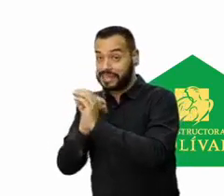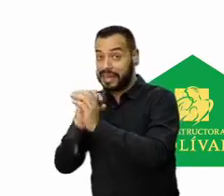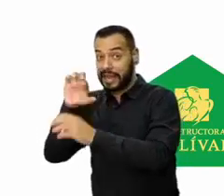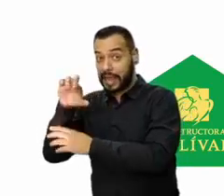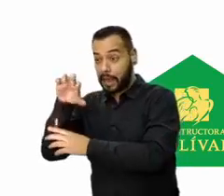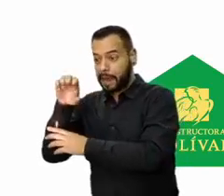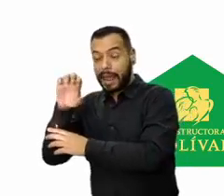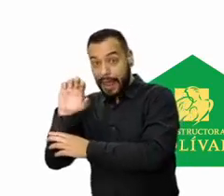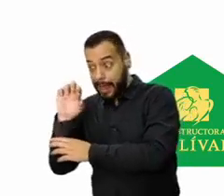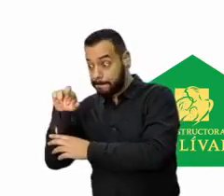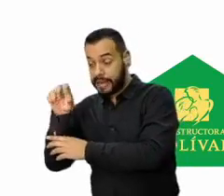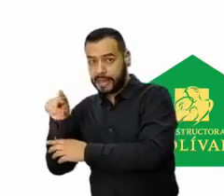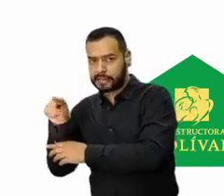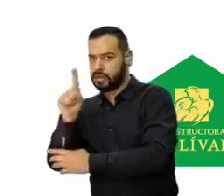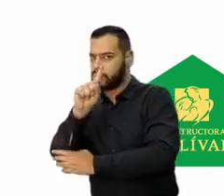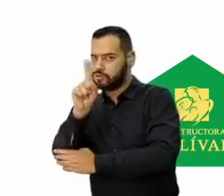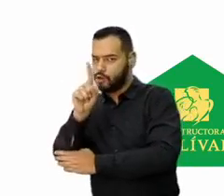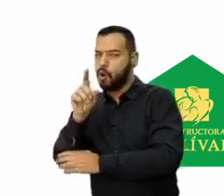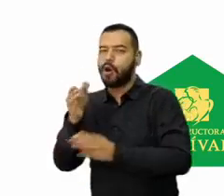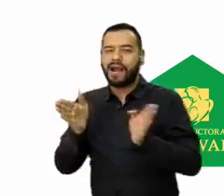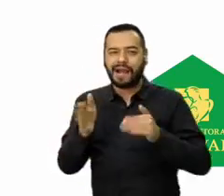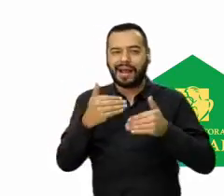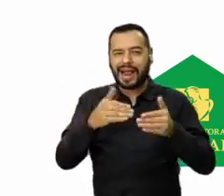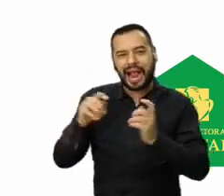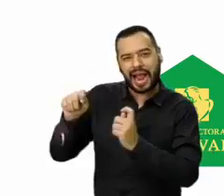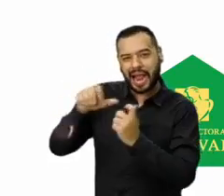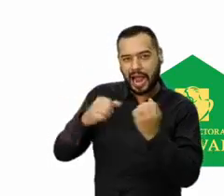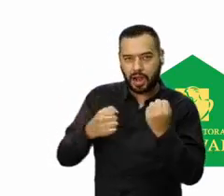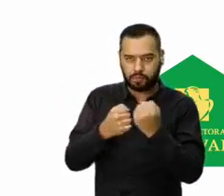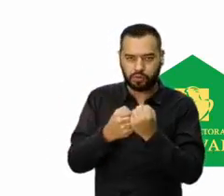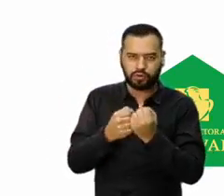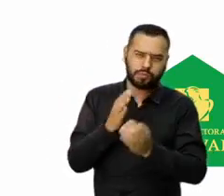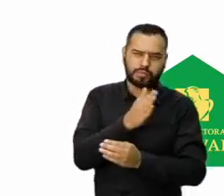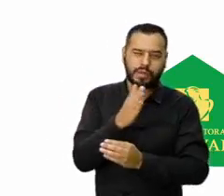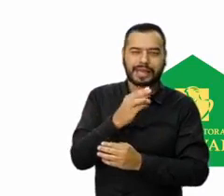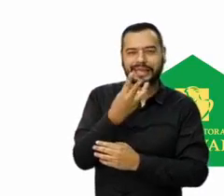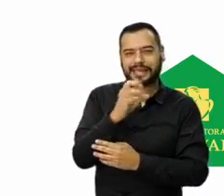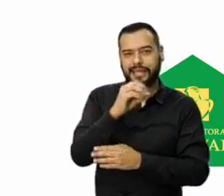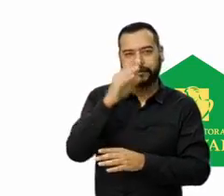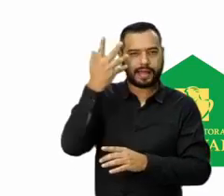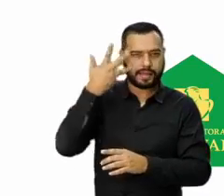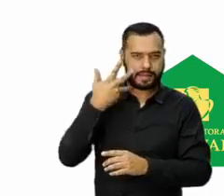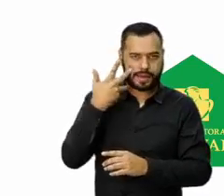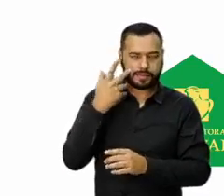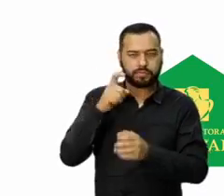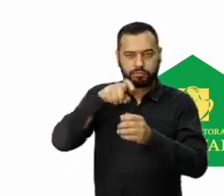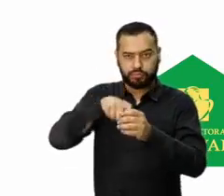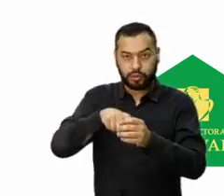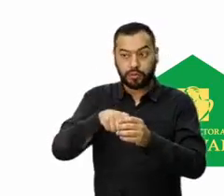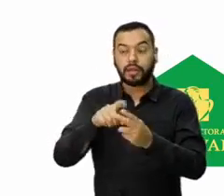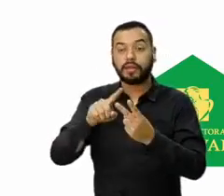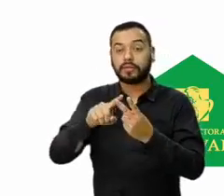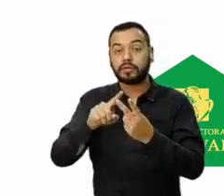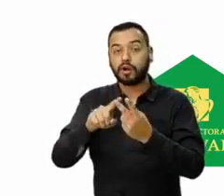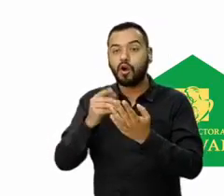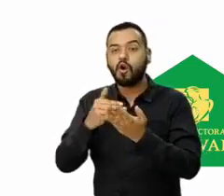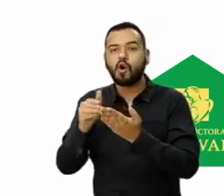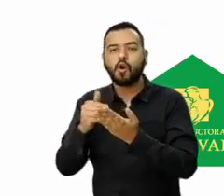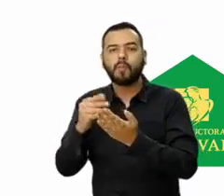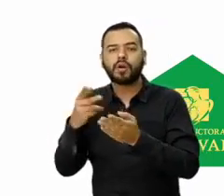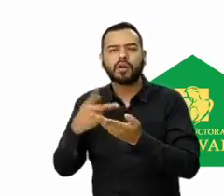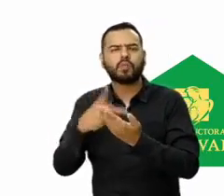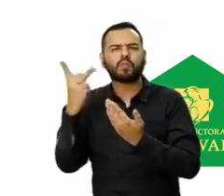es la caja de compensación. Perfecto. Con una actualización no mayor a 30 días, debe comprar en los proyectos como son